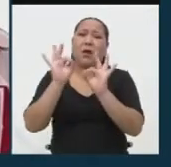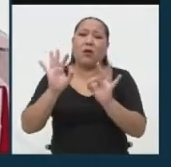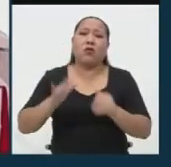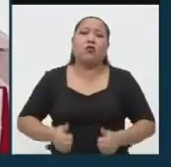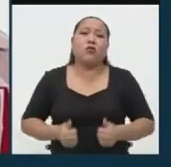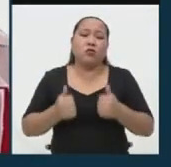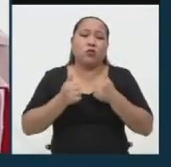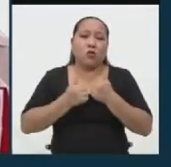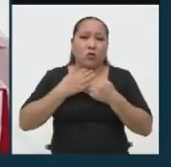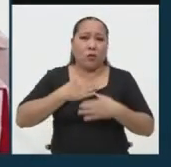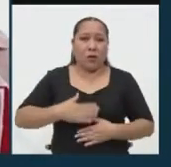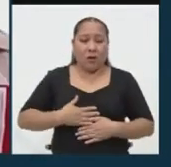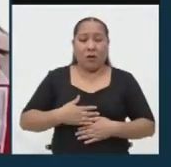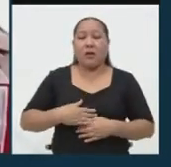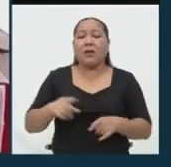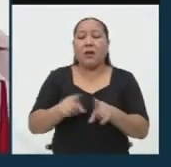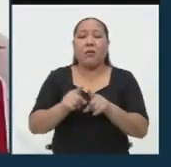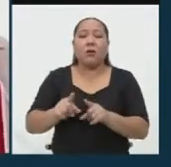integridad física y mental.